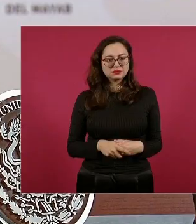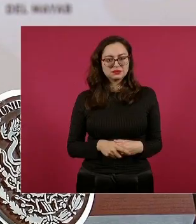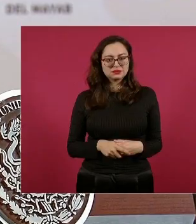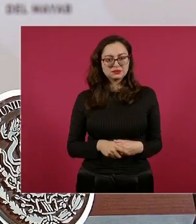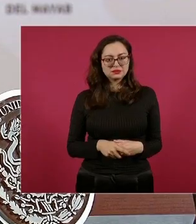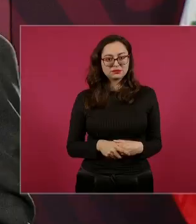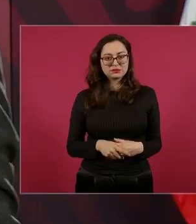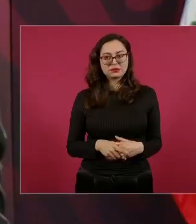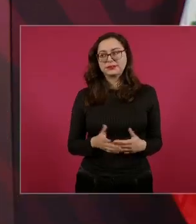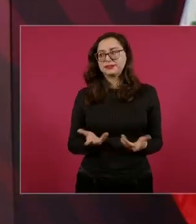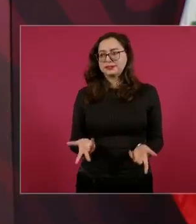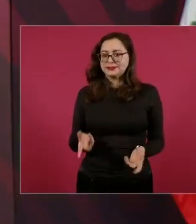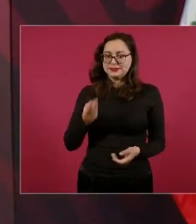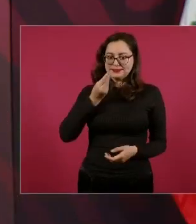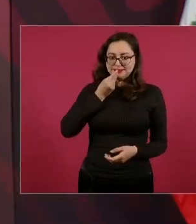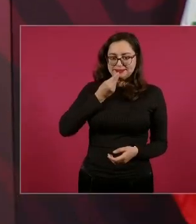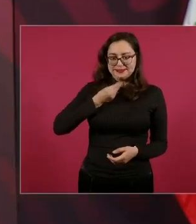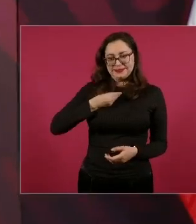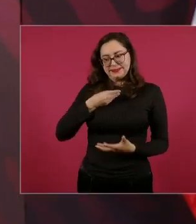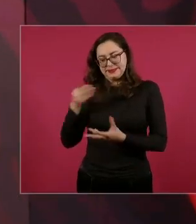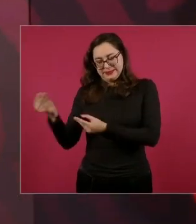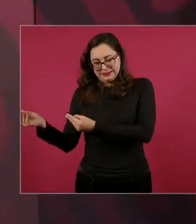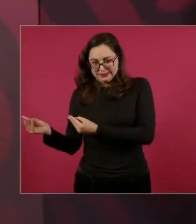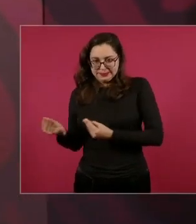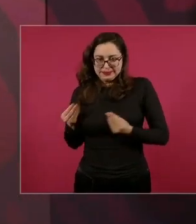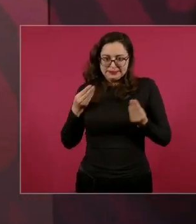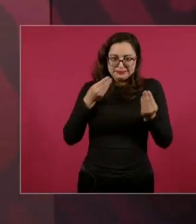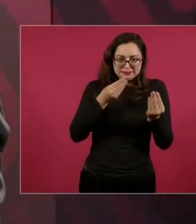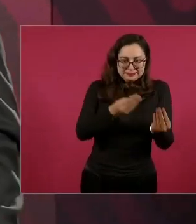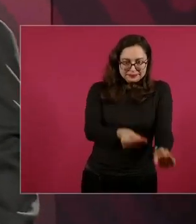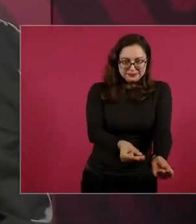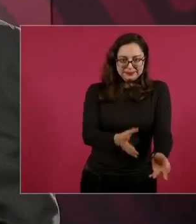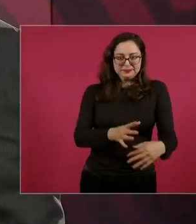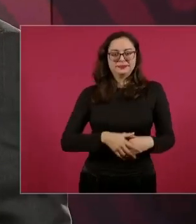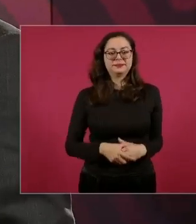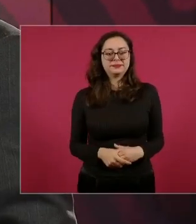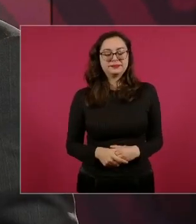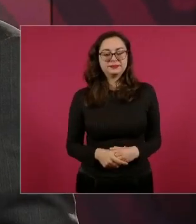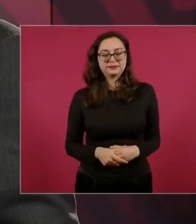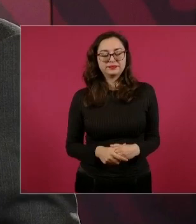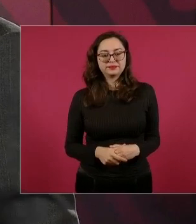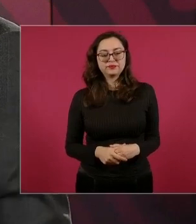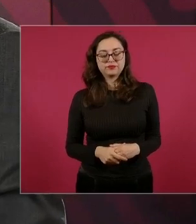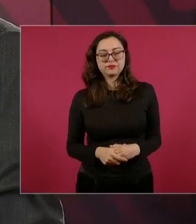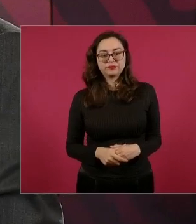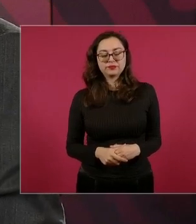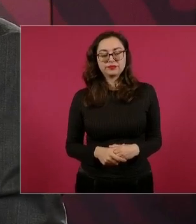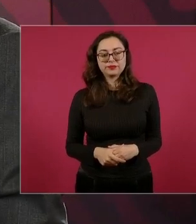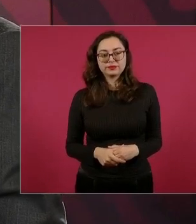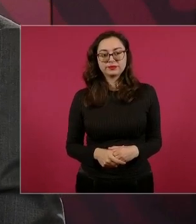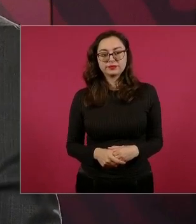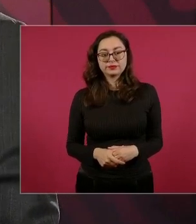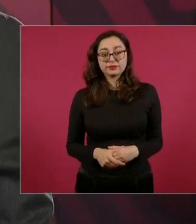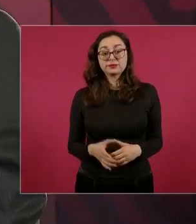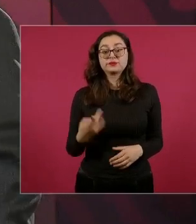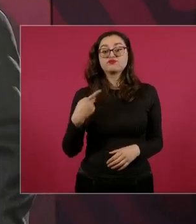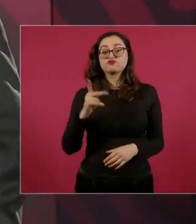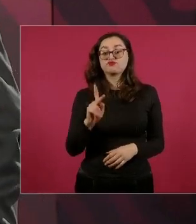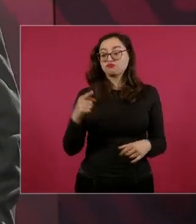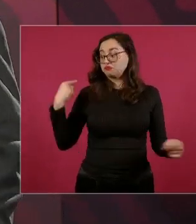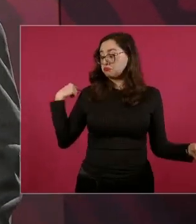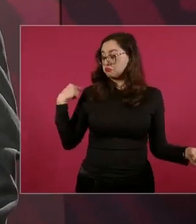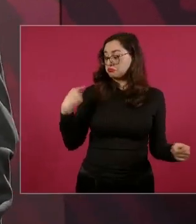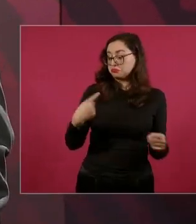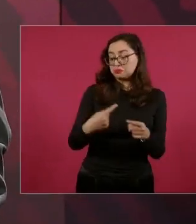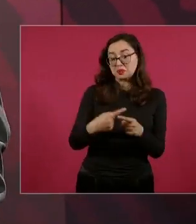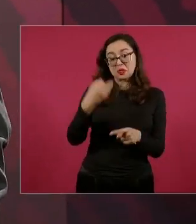Y ya lo regresa al tribunal. Pero ¿cuánto tiempo